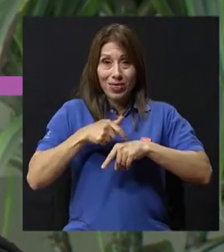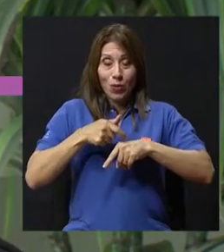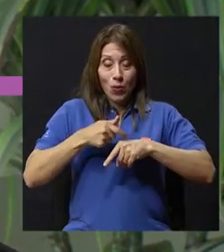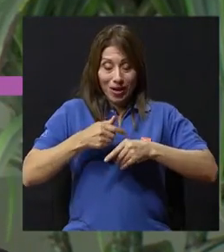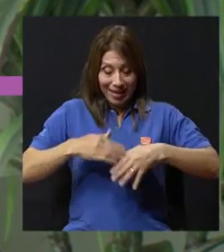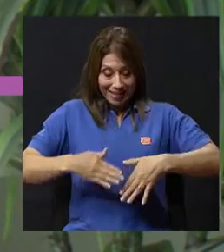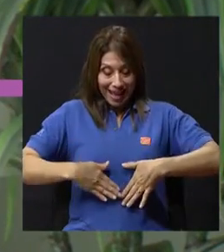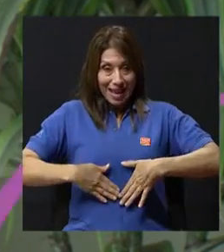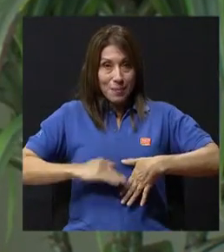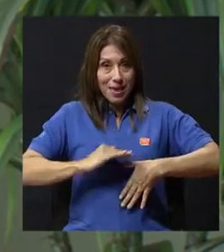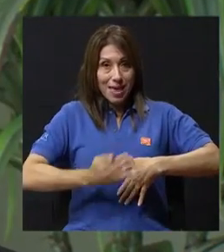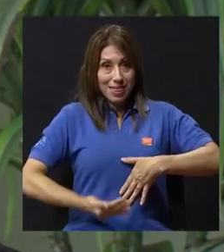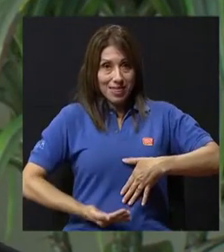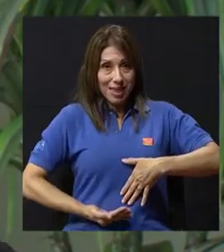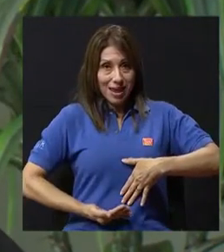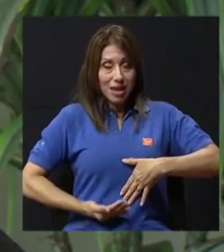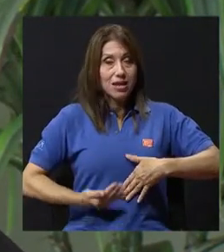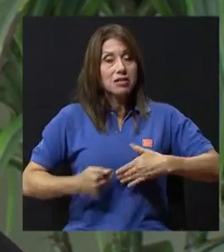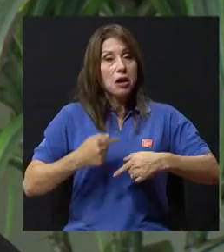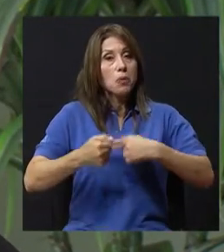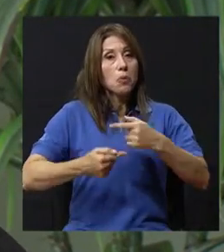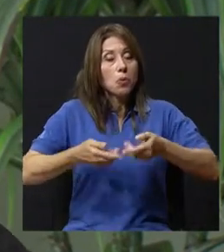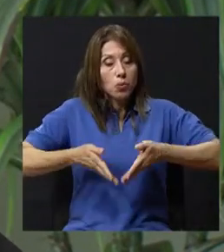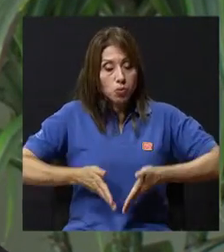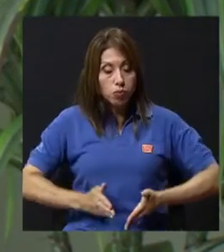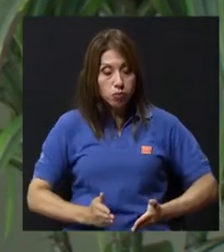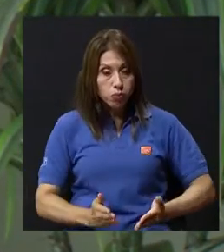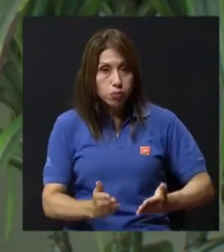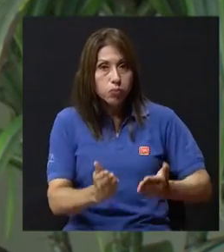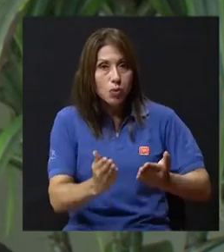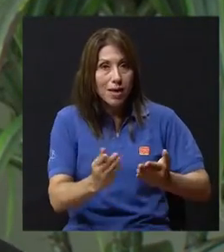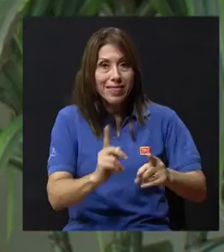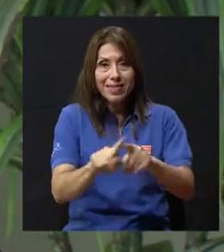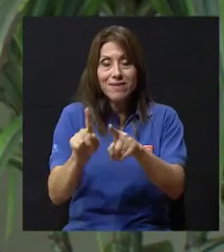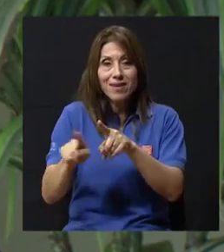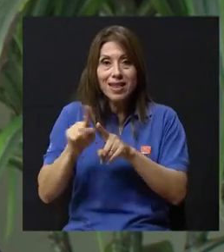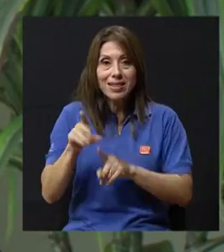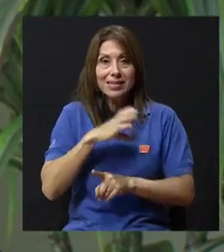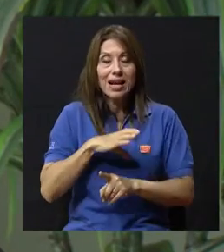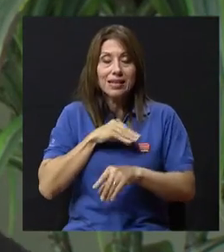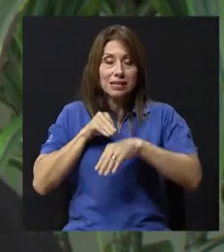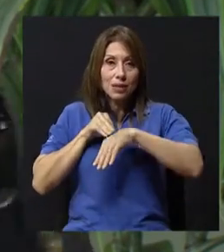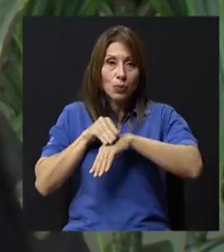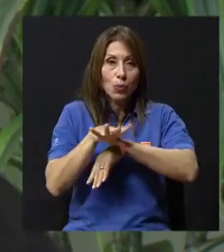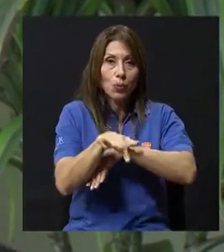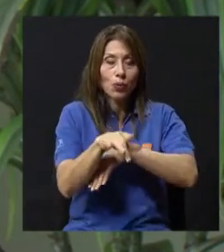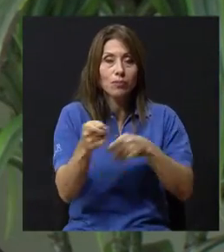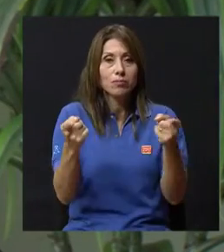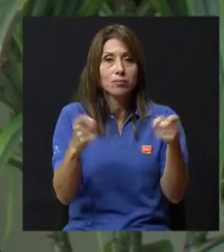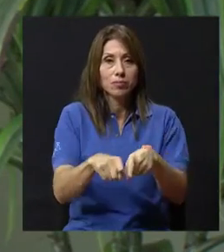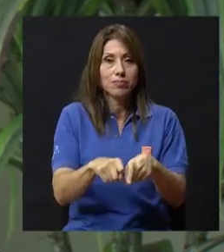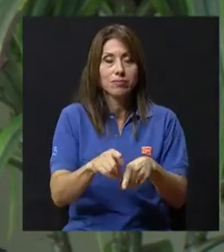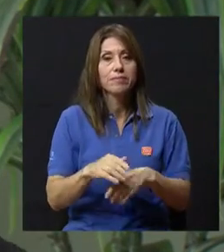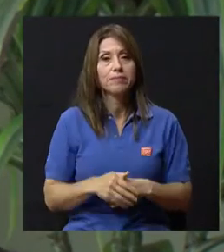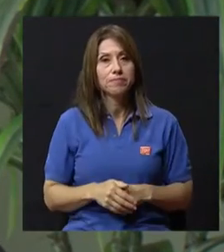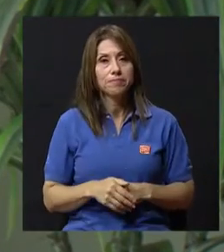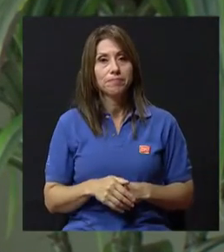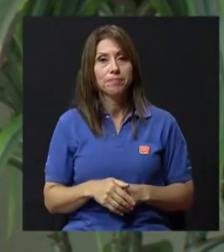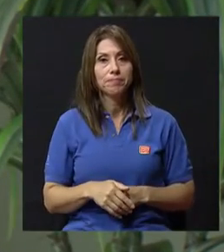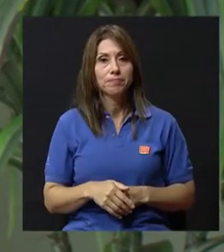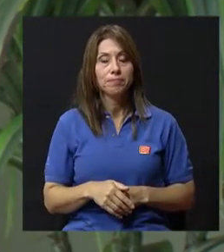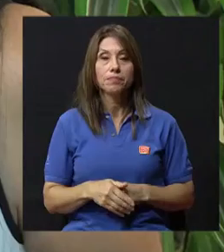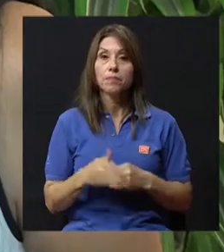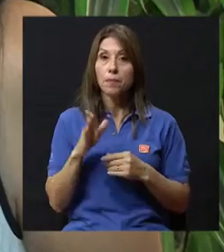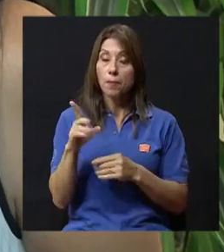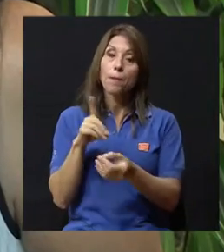desarrollando, se viene desarrollando o se presenta una serie de factores que van a ser muy importantes que nuestro público lo